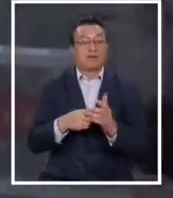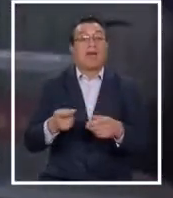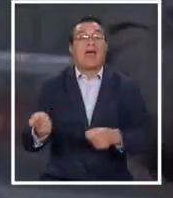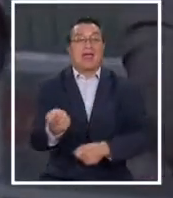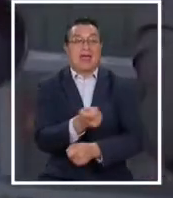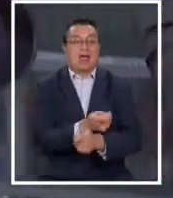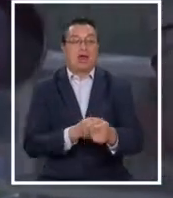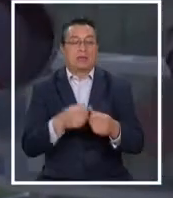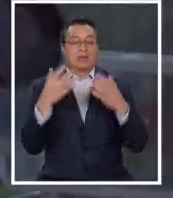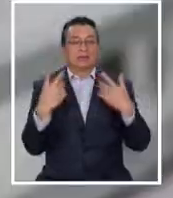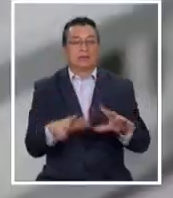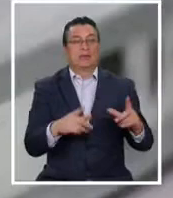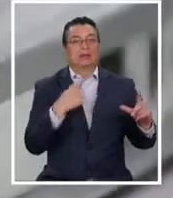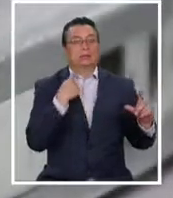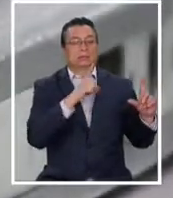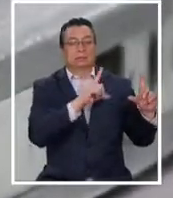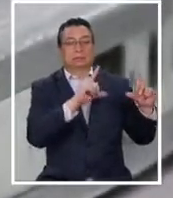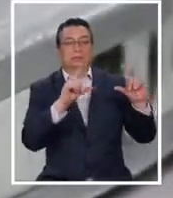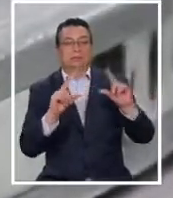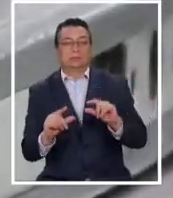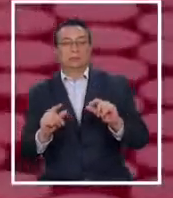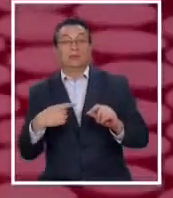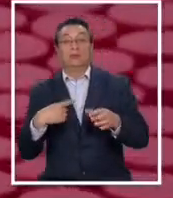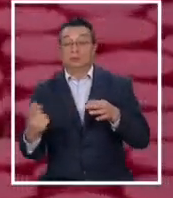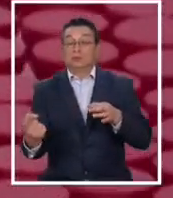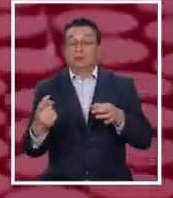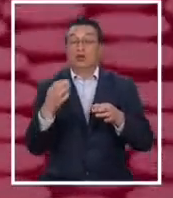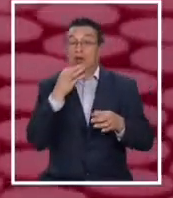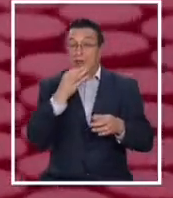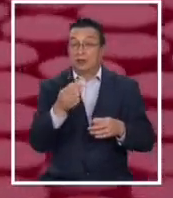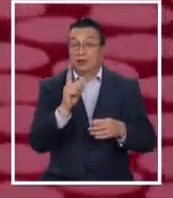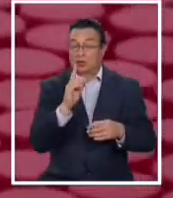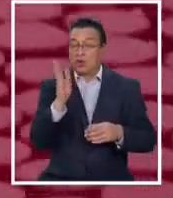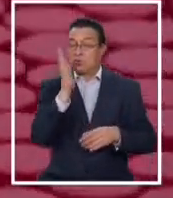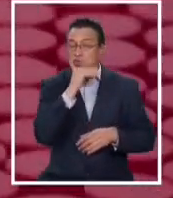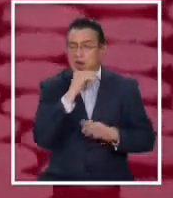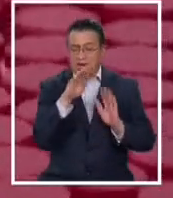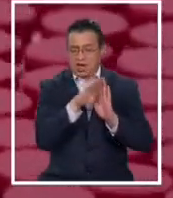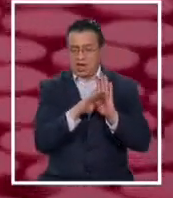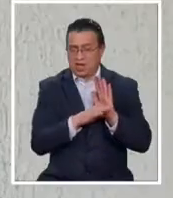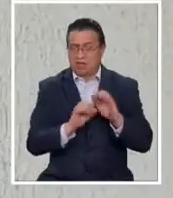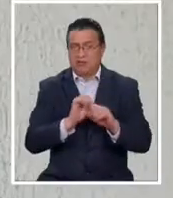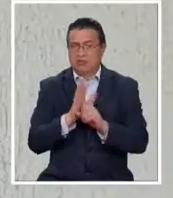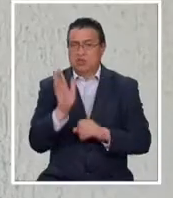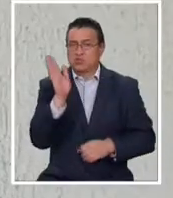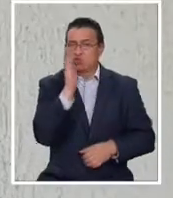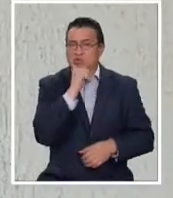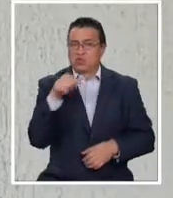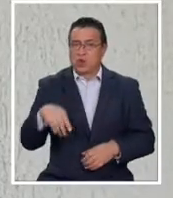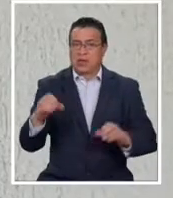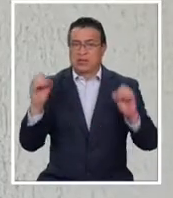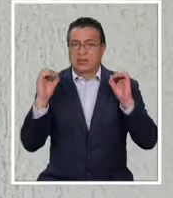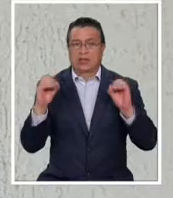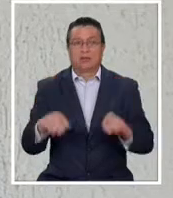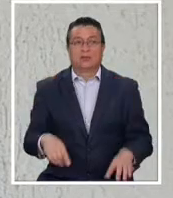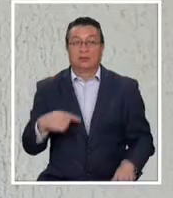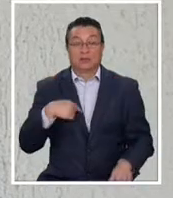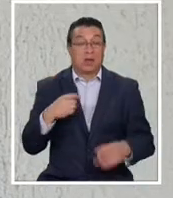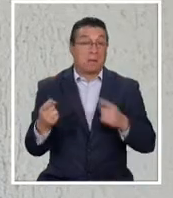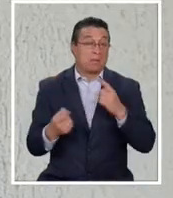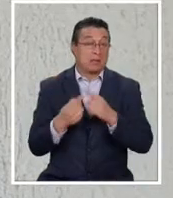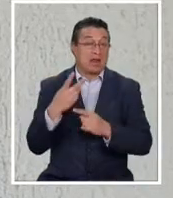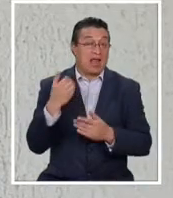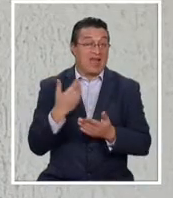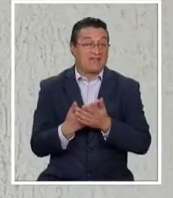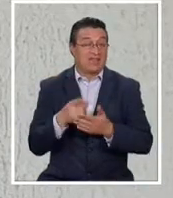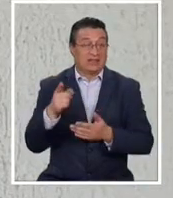economía ya devastada, pese a que él afirma que no hay casos de COVID en su país. Esta no es la primera vez que